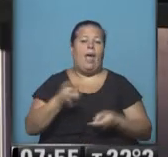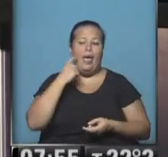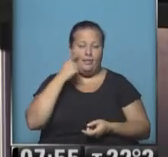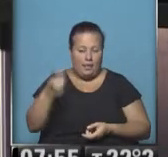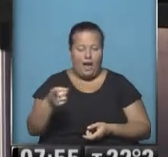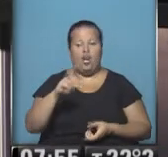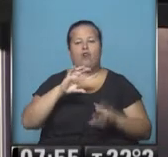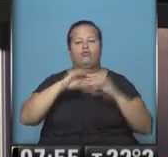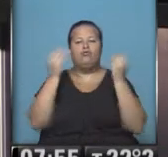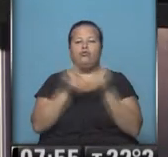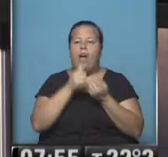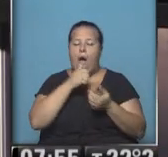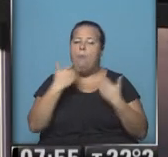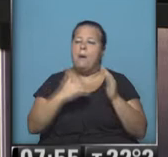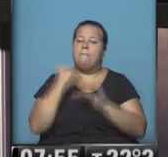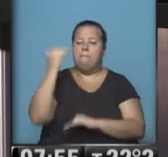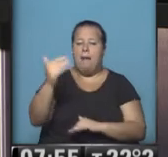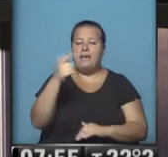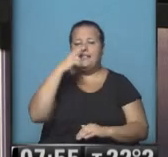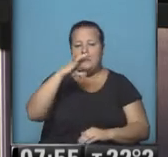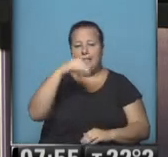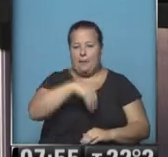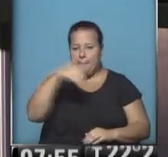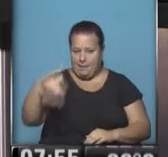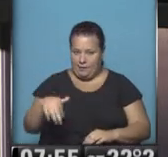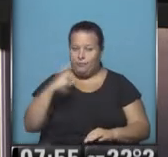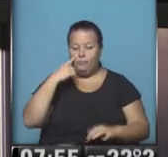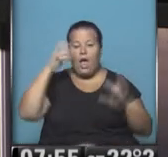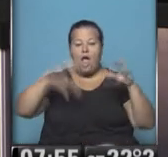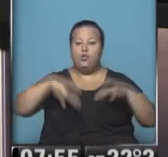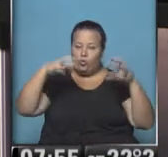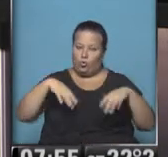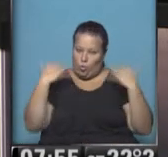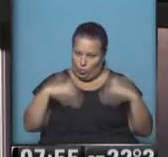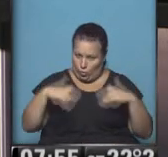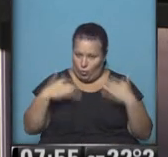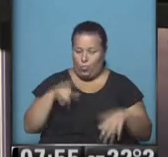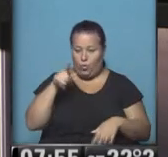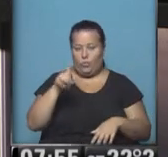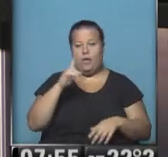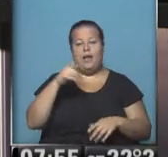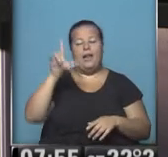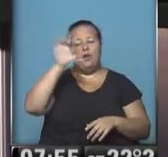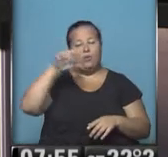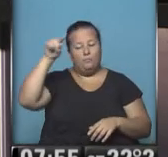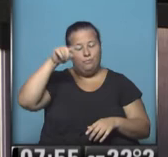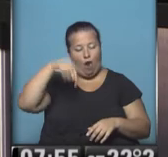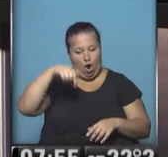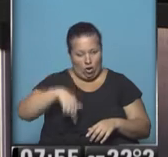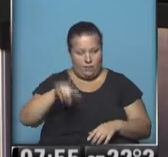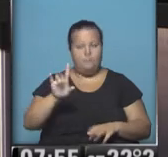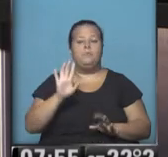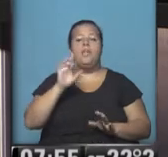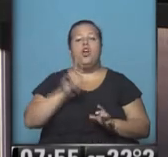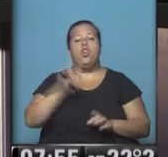Ríos, allí con acumulados que pueden superar los 70 milímetros, así que las lluvias van a ser bastante importantes en el sur del litoral en el día de hoy.